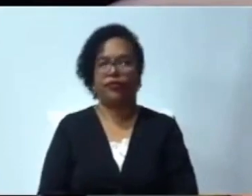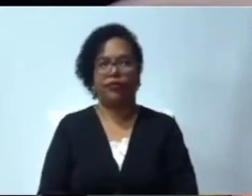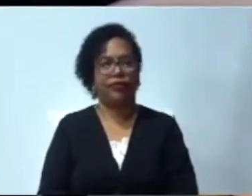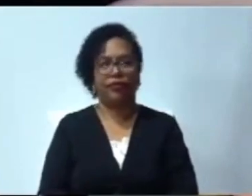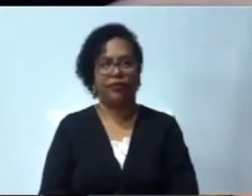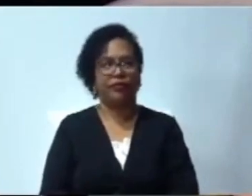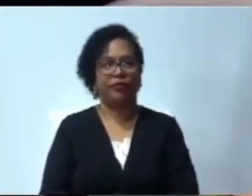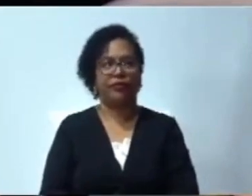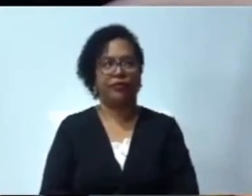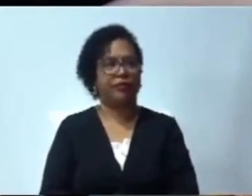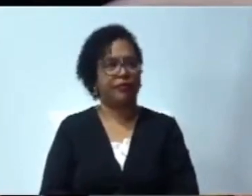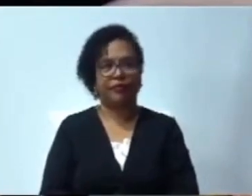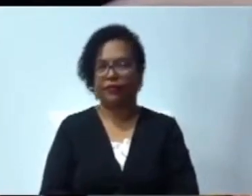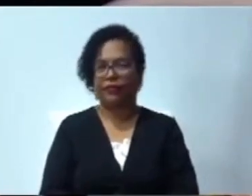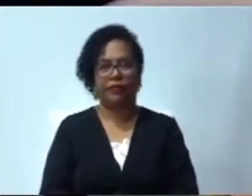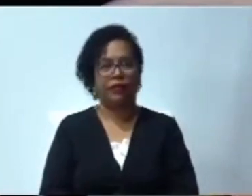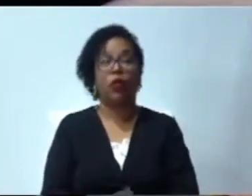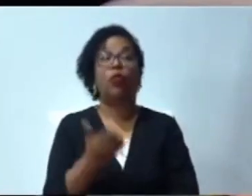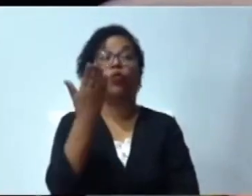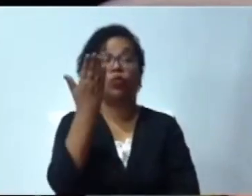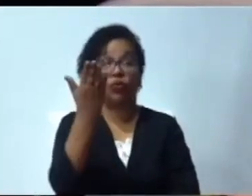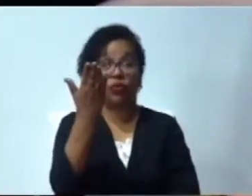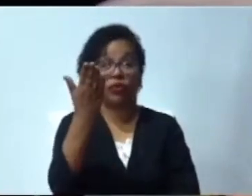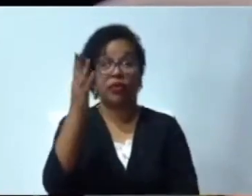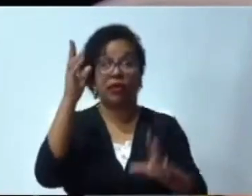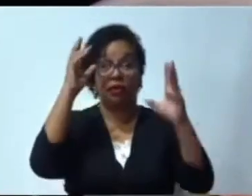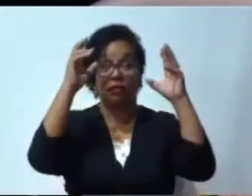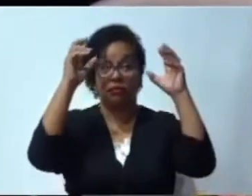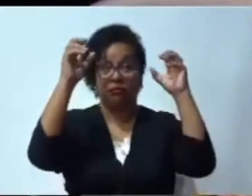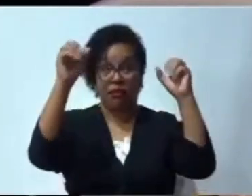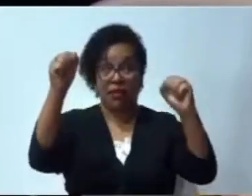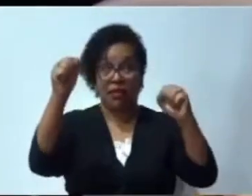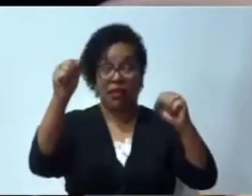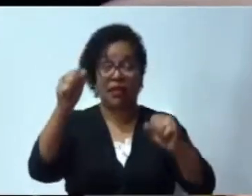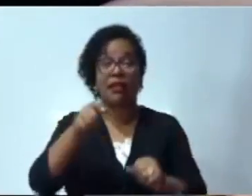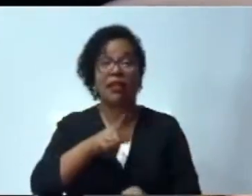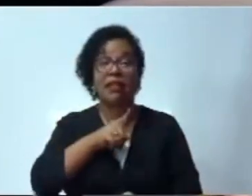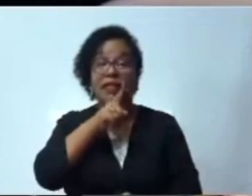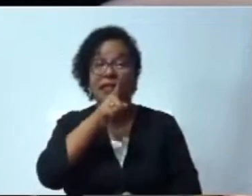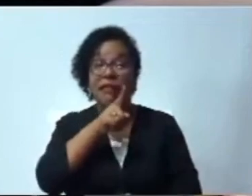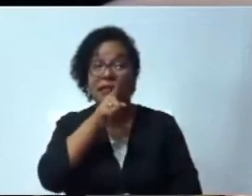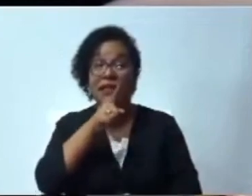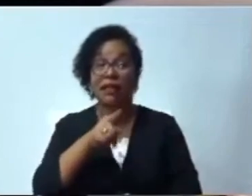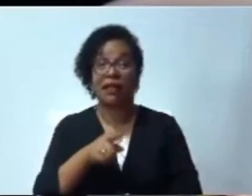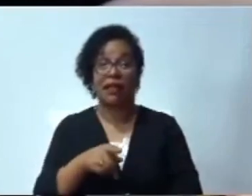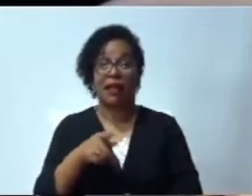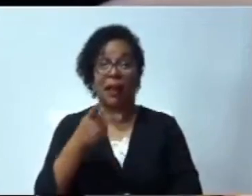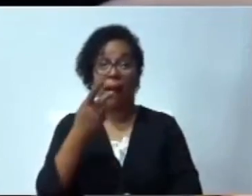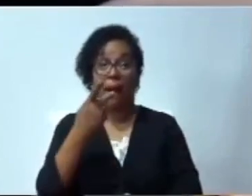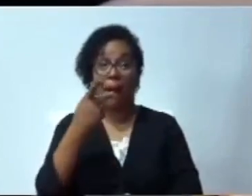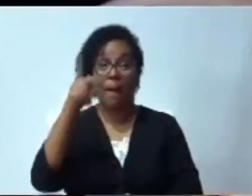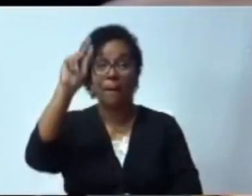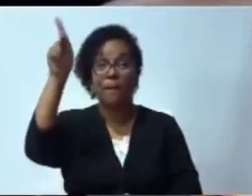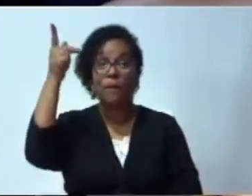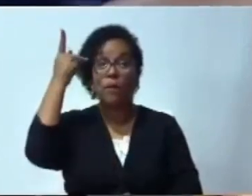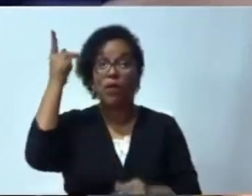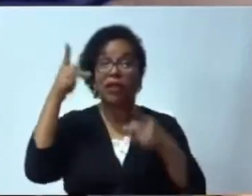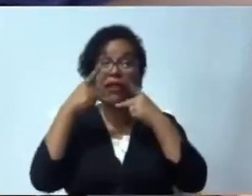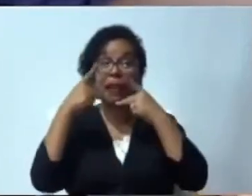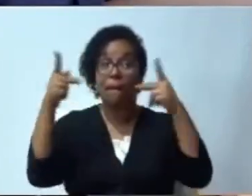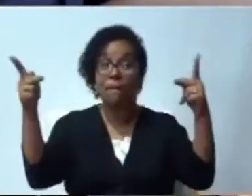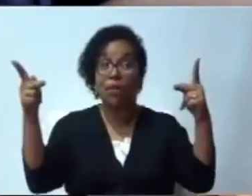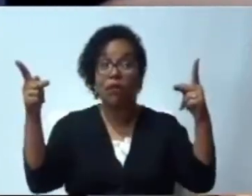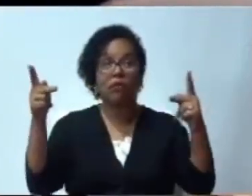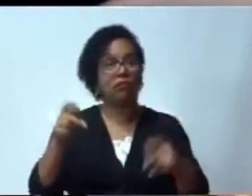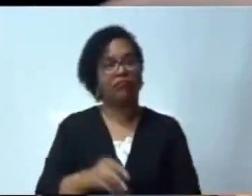de los logros que usted decidió en el día de ayer está cimentado en políticas públicas que usted ha iniciado. Está cimentada en la gran obra